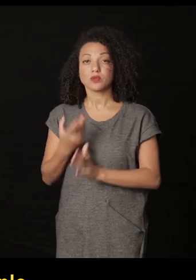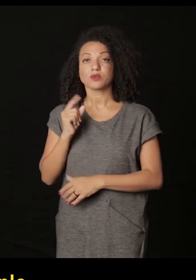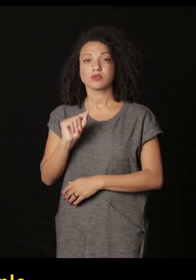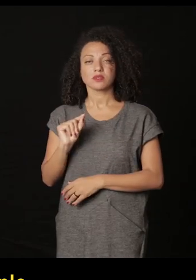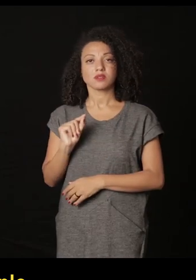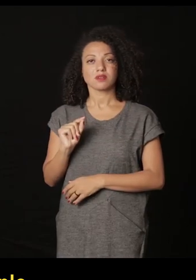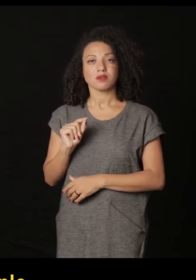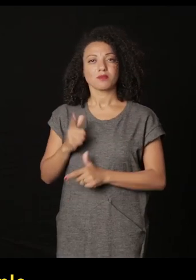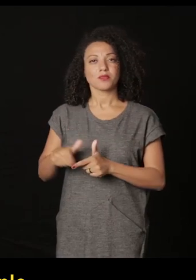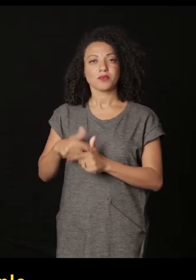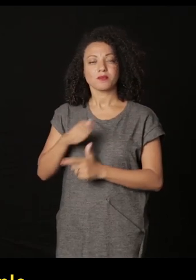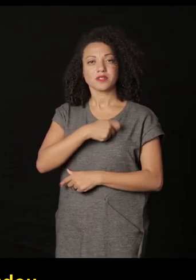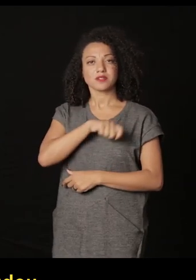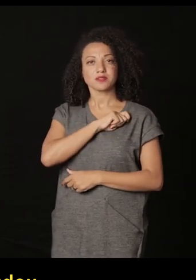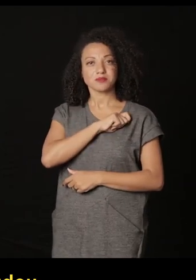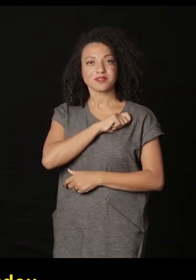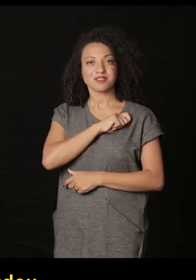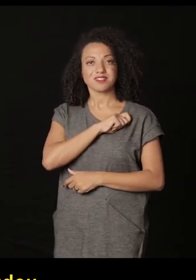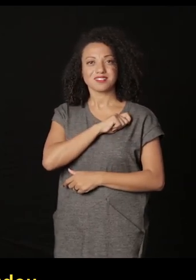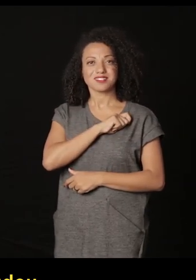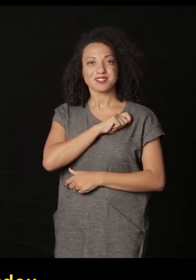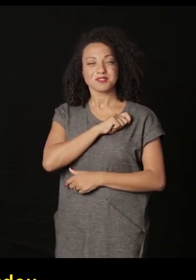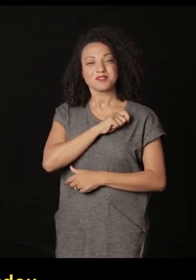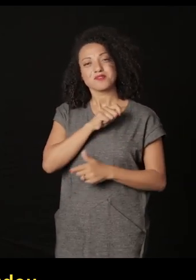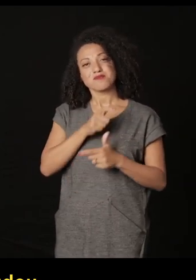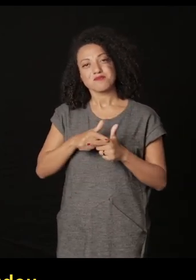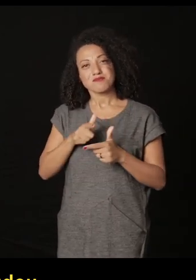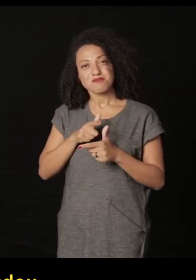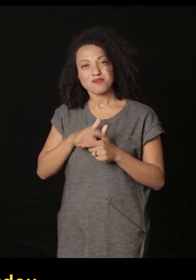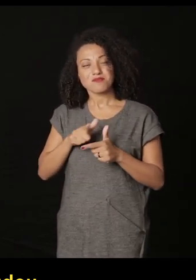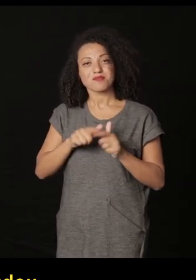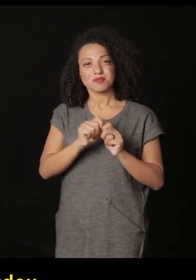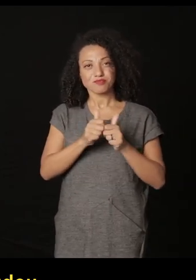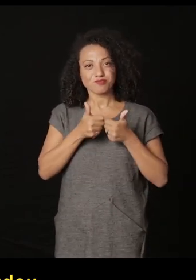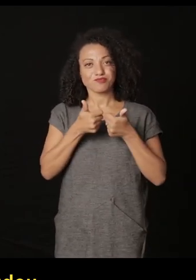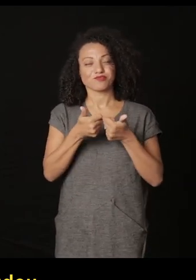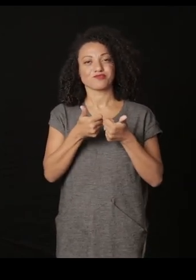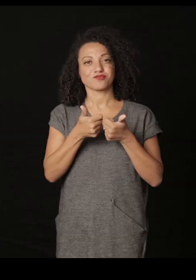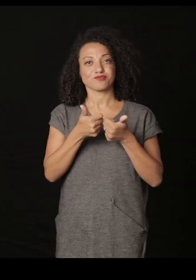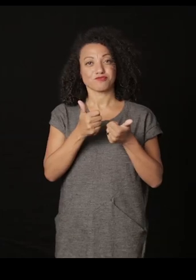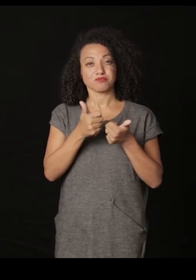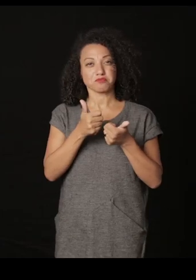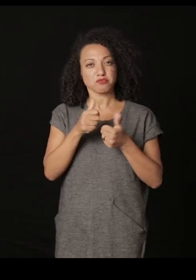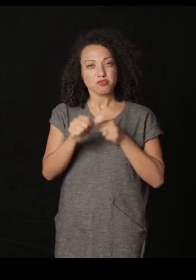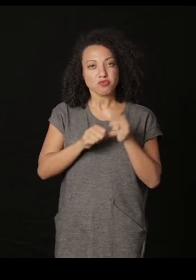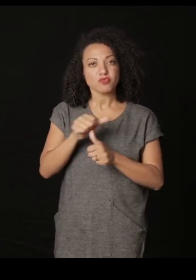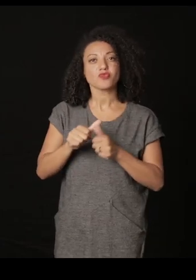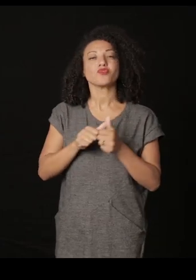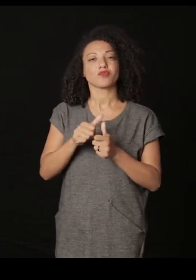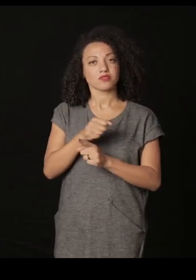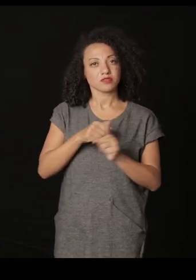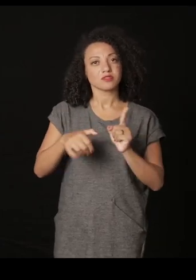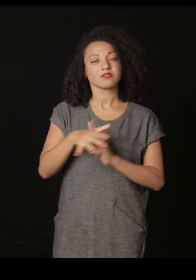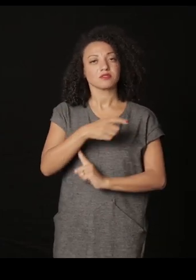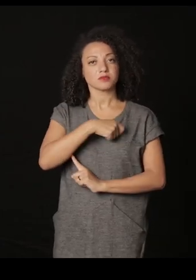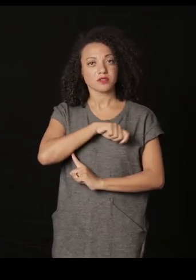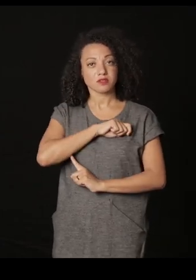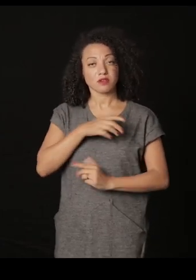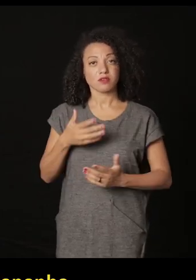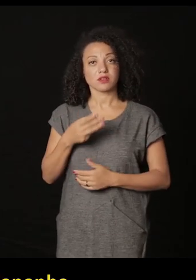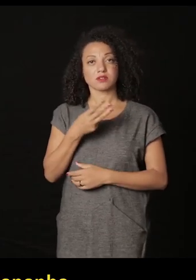y acabó generando, por ejemplo, la crisis de España, como mudó el pán de la repartición de la sociedad española.